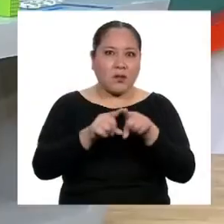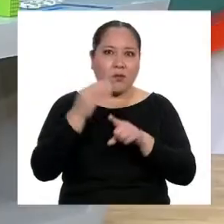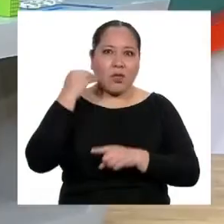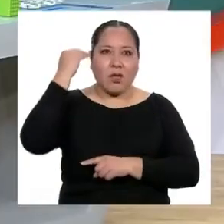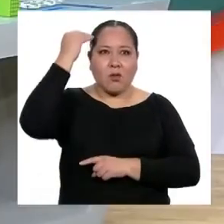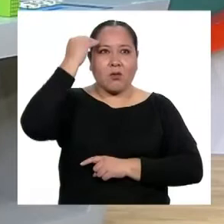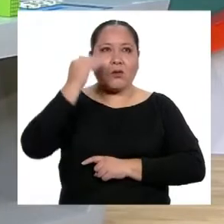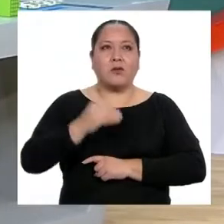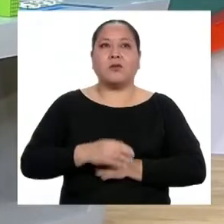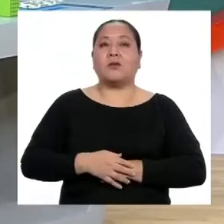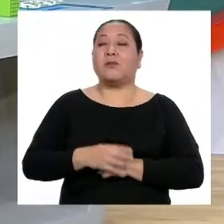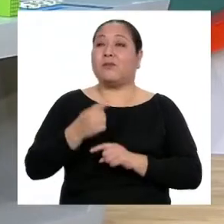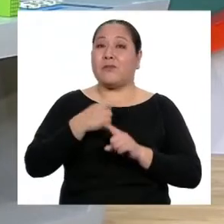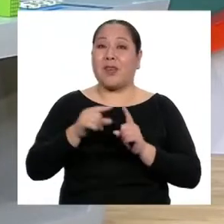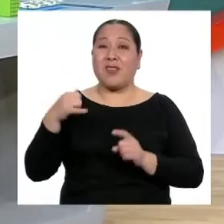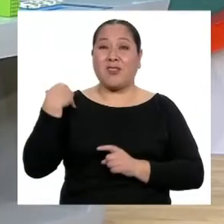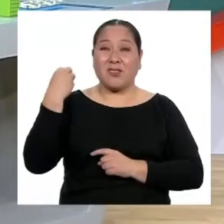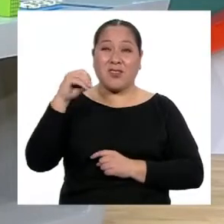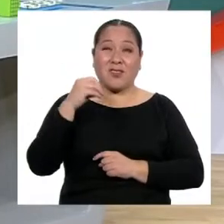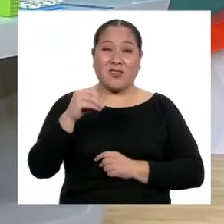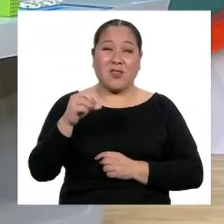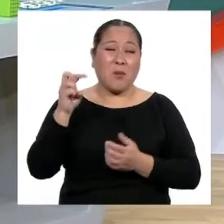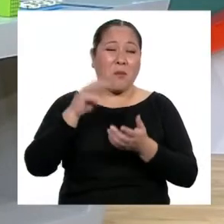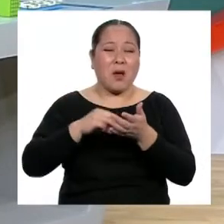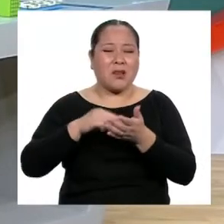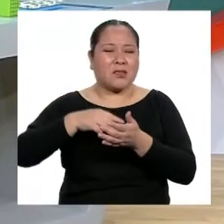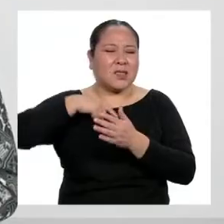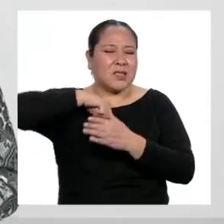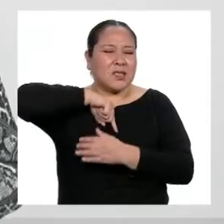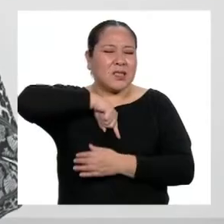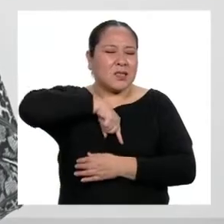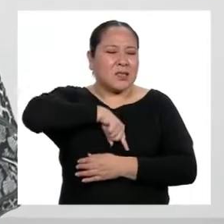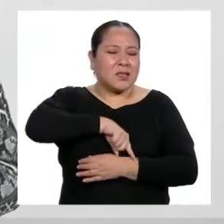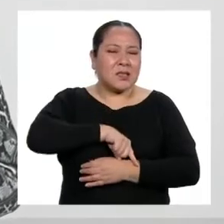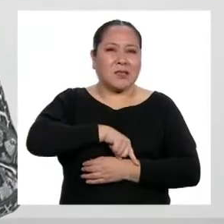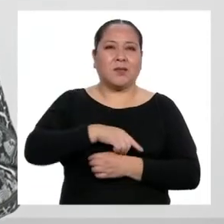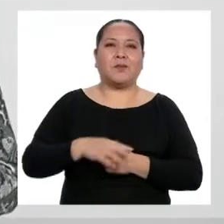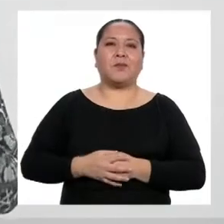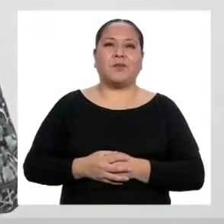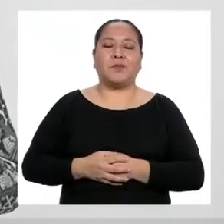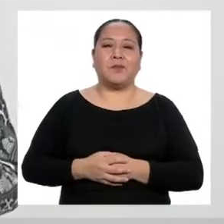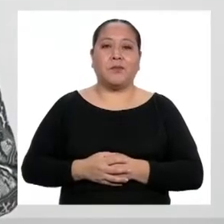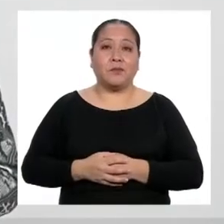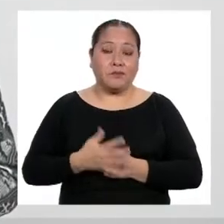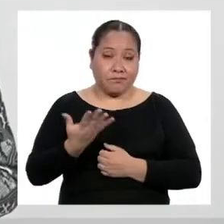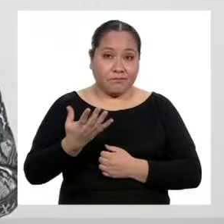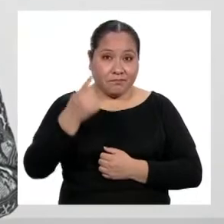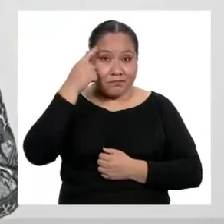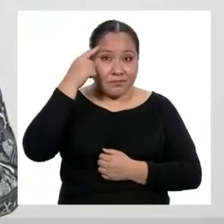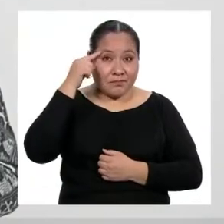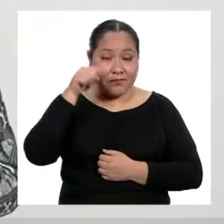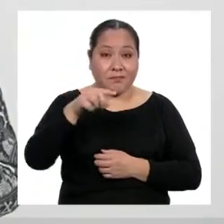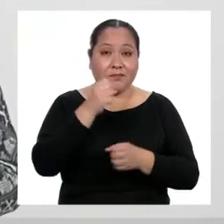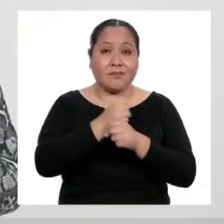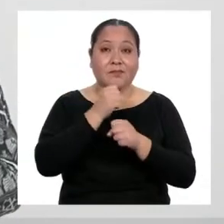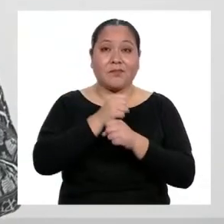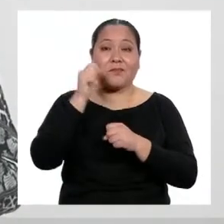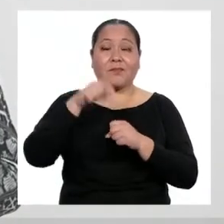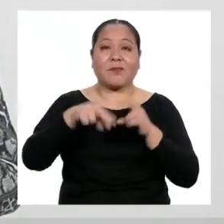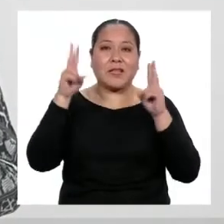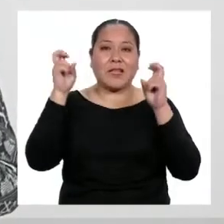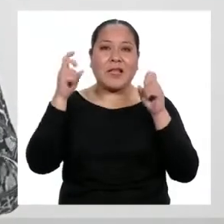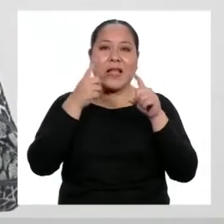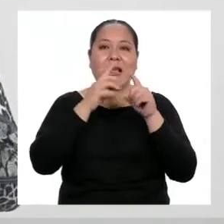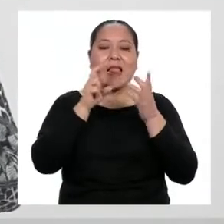Pero los adolescentes lo sienten más intensamente. ¿Qué les parece si para trabajar este tema leemos